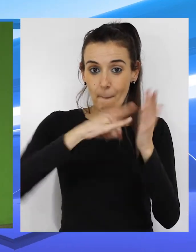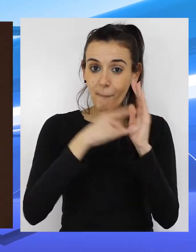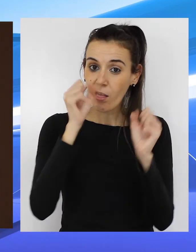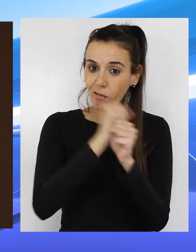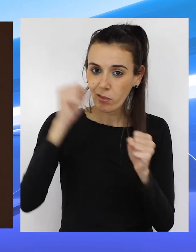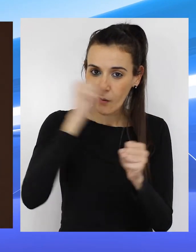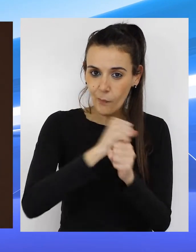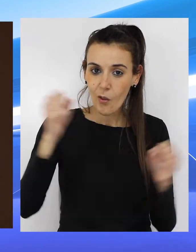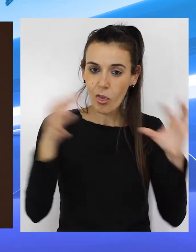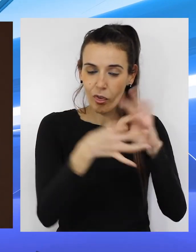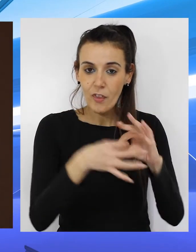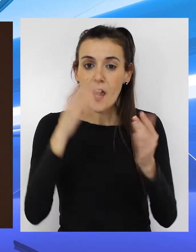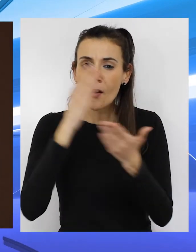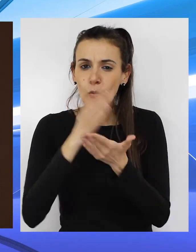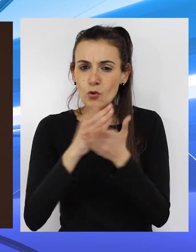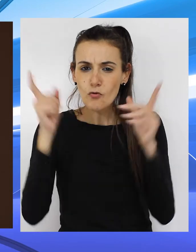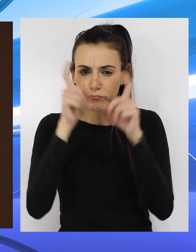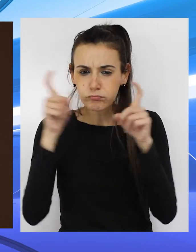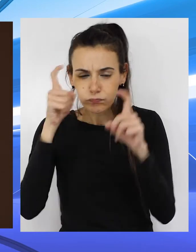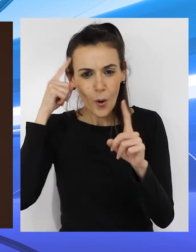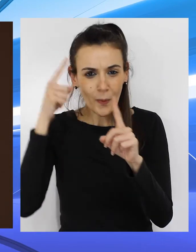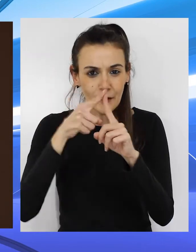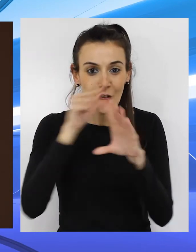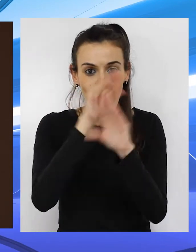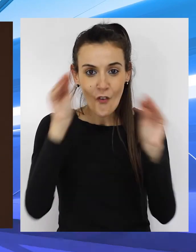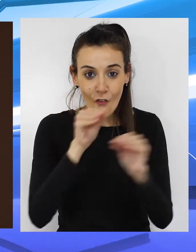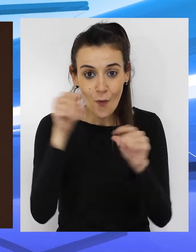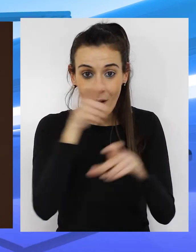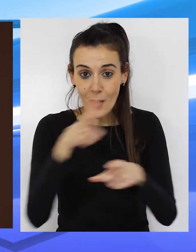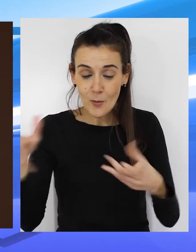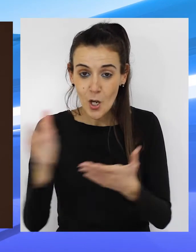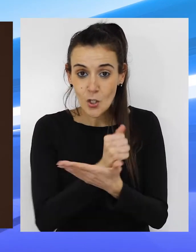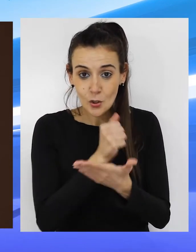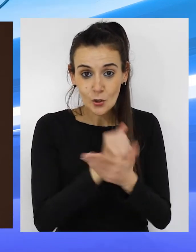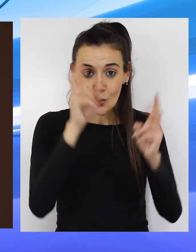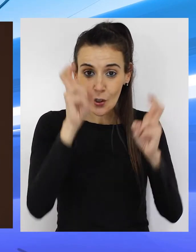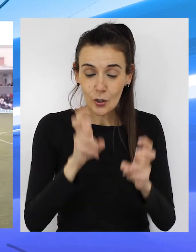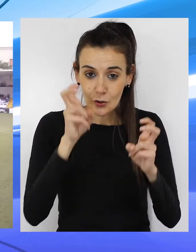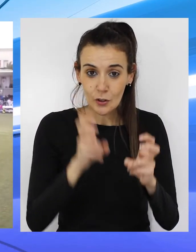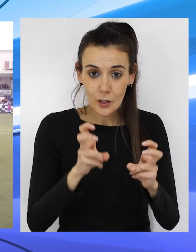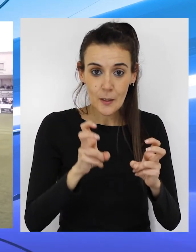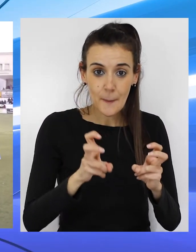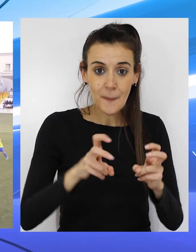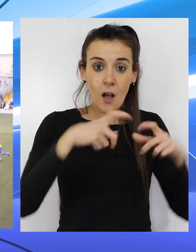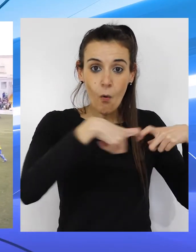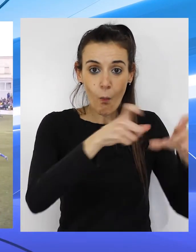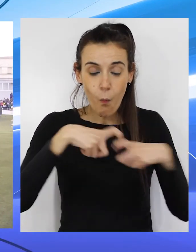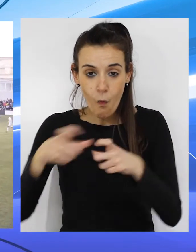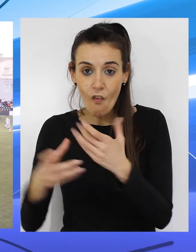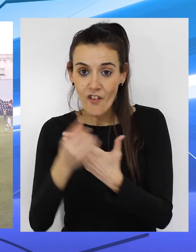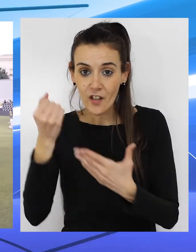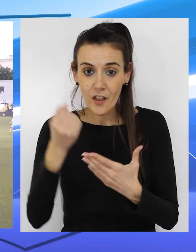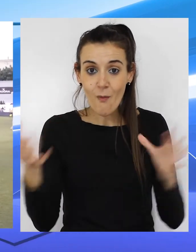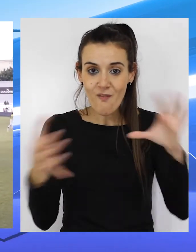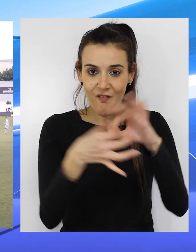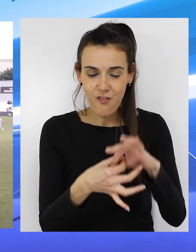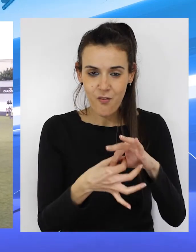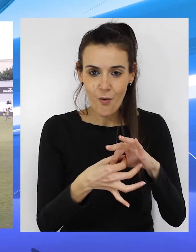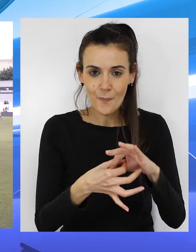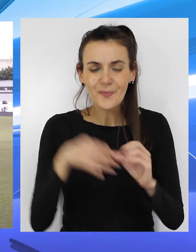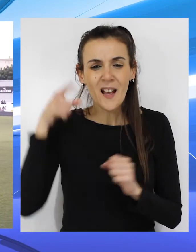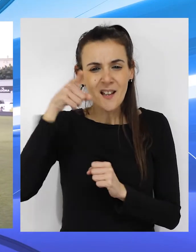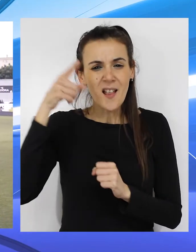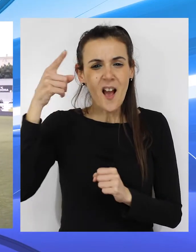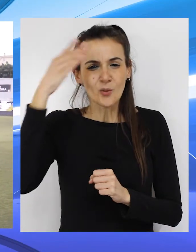empleo, así como cursos que sirvan para la formación de las personas relacionadas con los cuatro estamentos federativos. Con esto, la